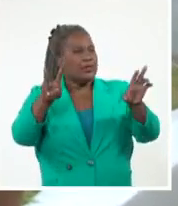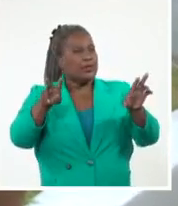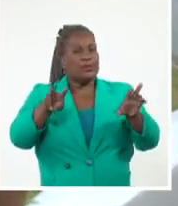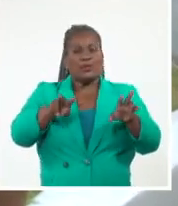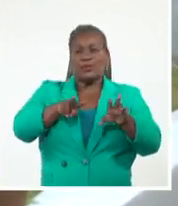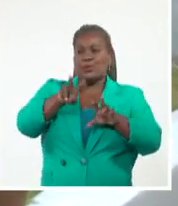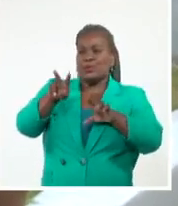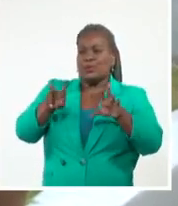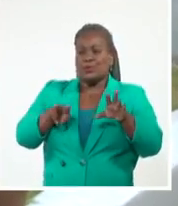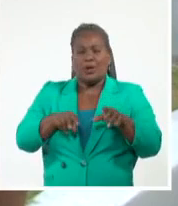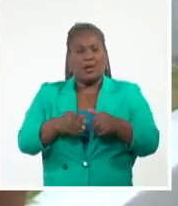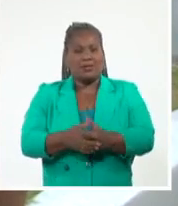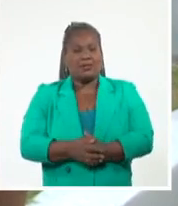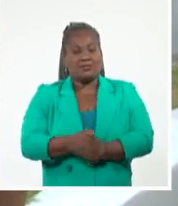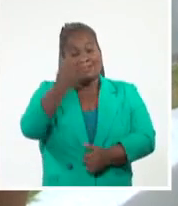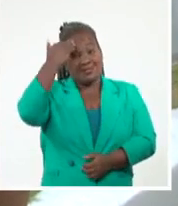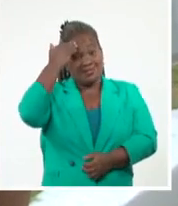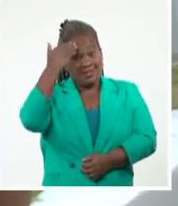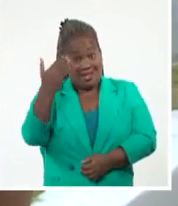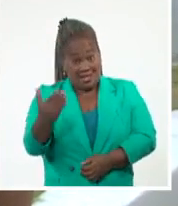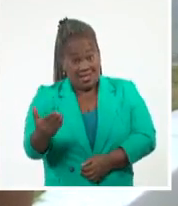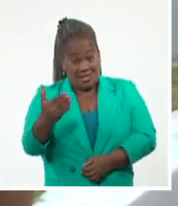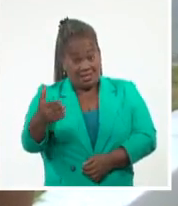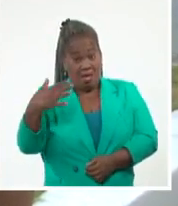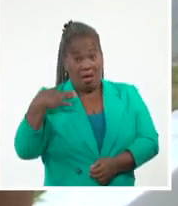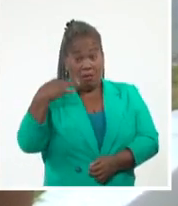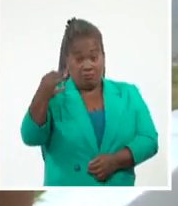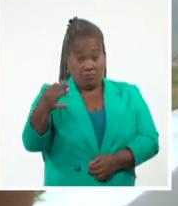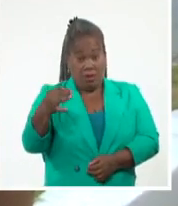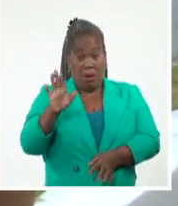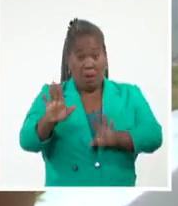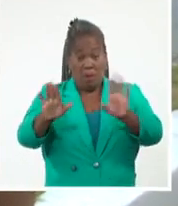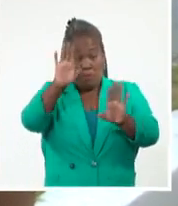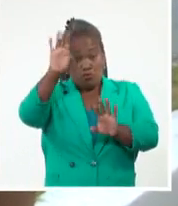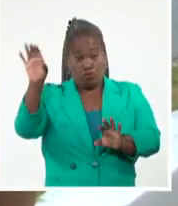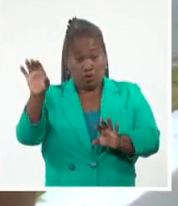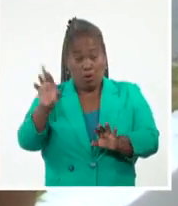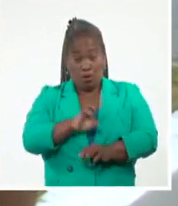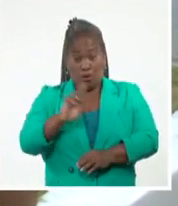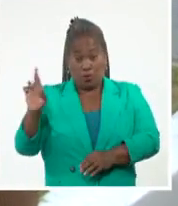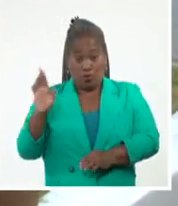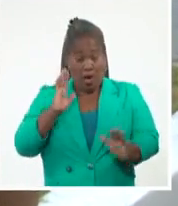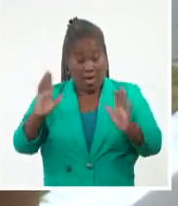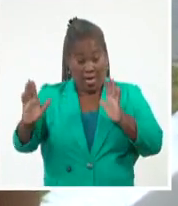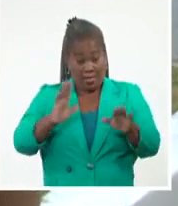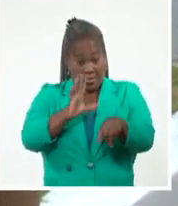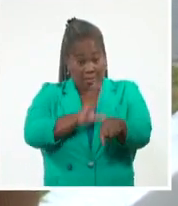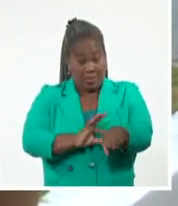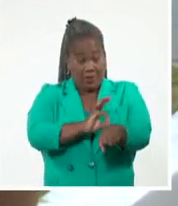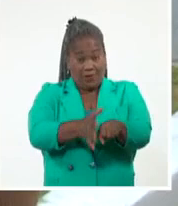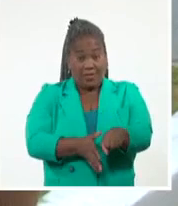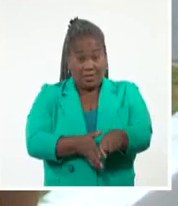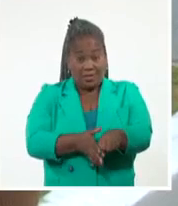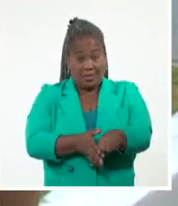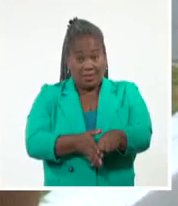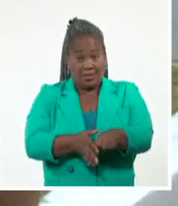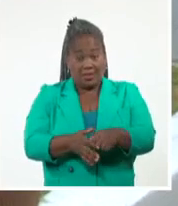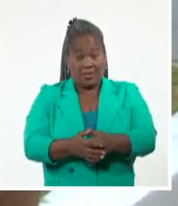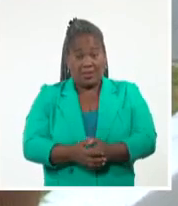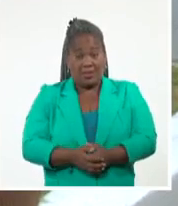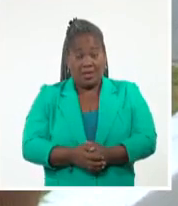Bueno, gracias por la invitación. El Museo de la Revolución durante todo este periodo de la pandemia ha